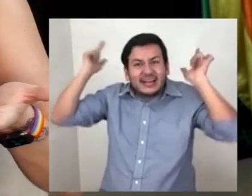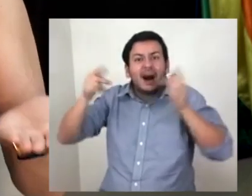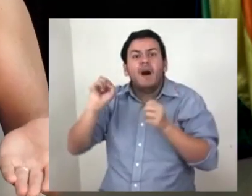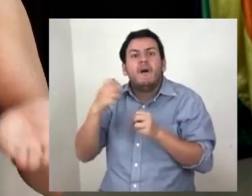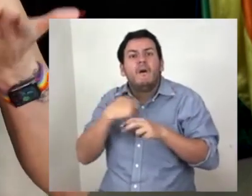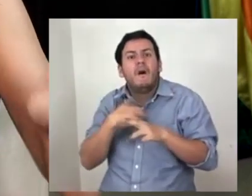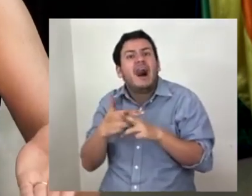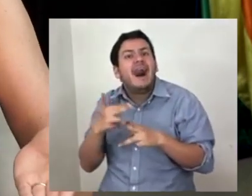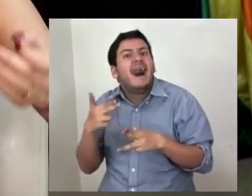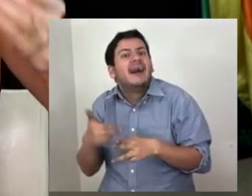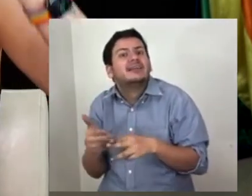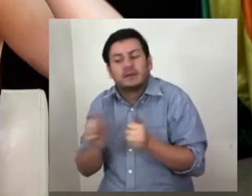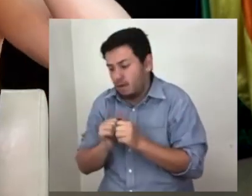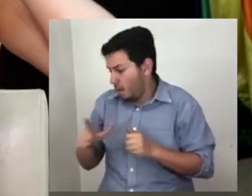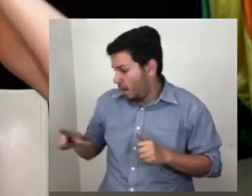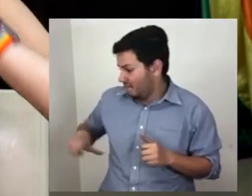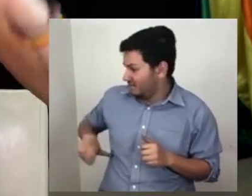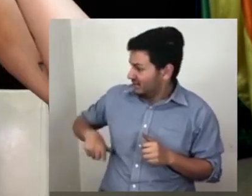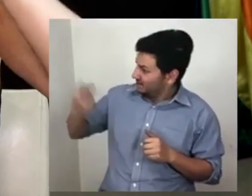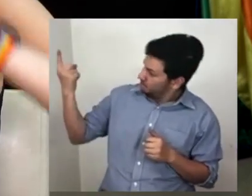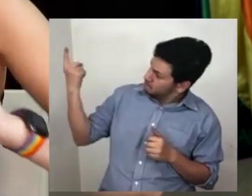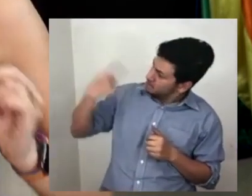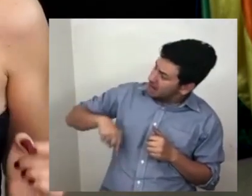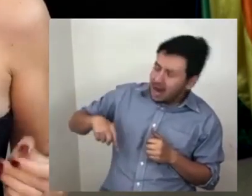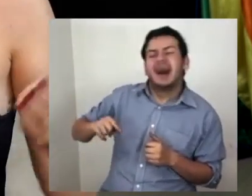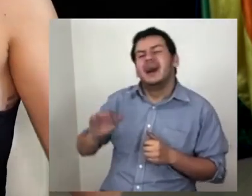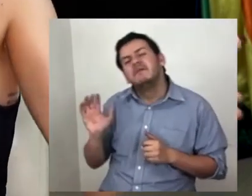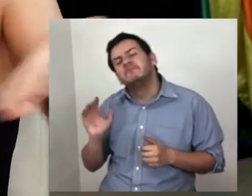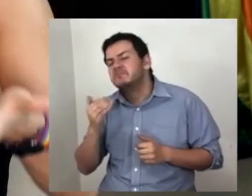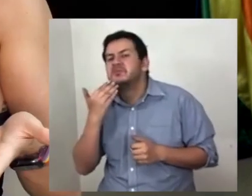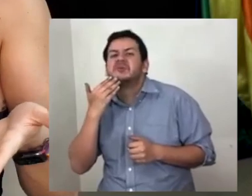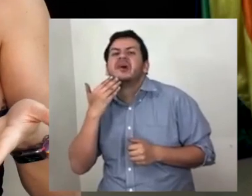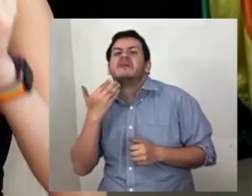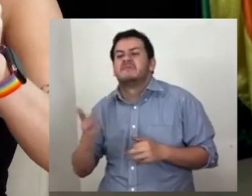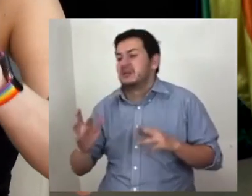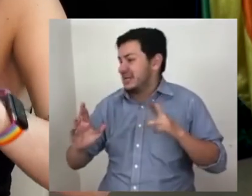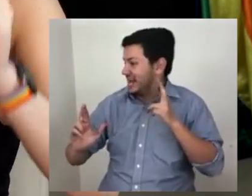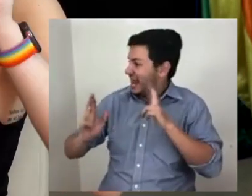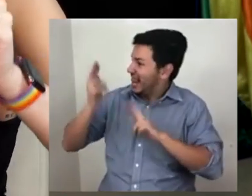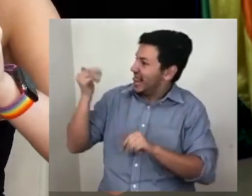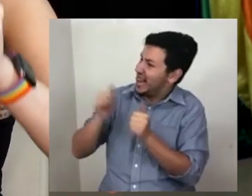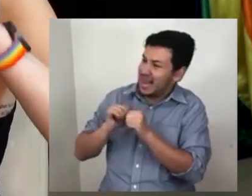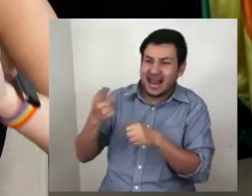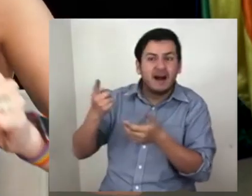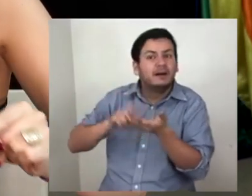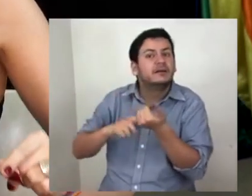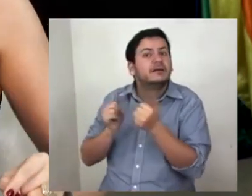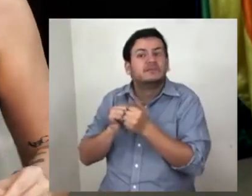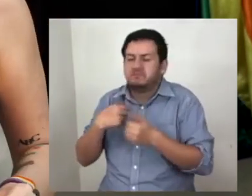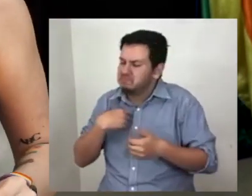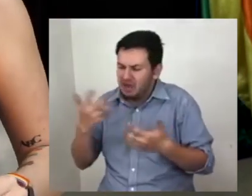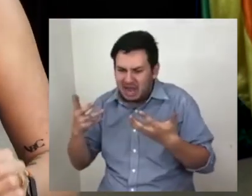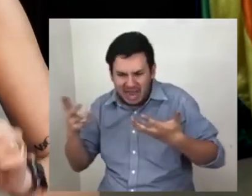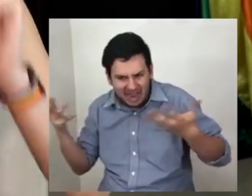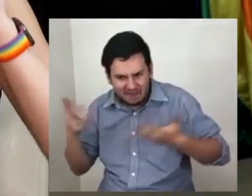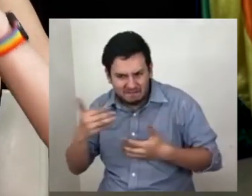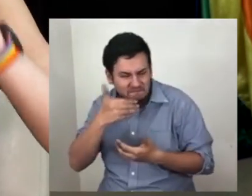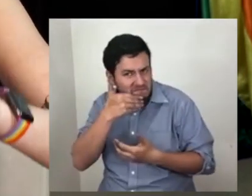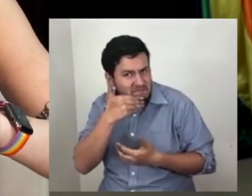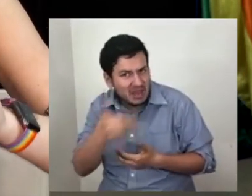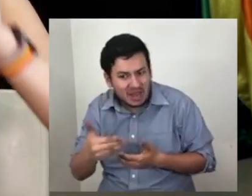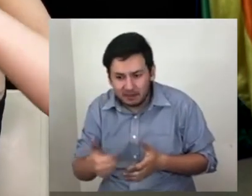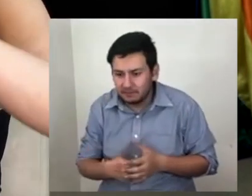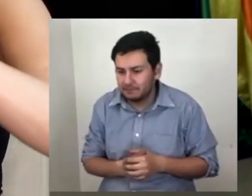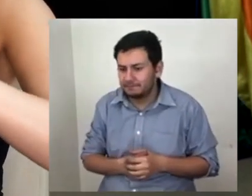algo sumamente deseable hasta el momento que el gobierno nos pidió hacerlo y la revolución no se hace siguiendo las órdenes de nuestra